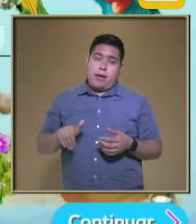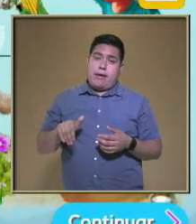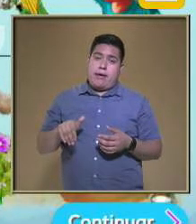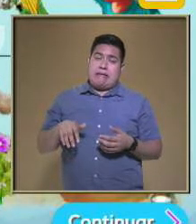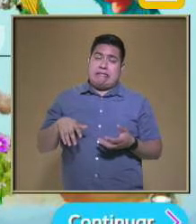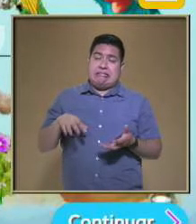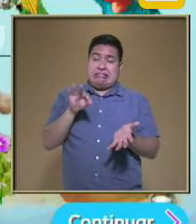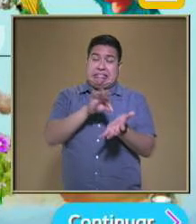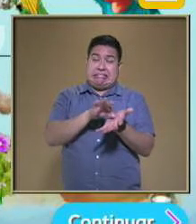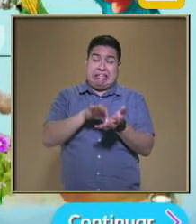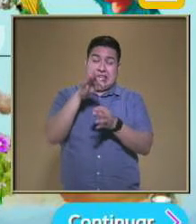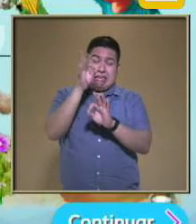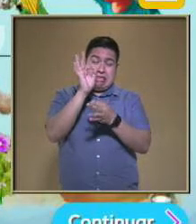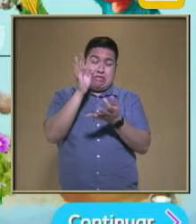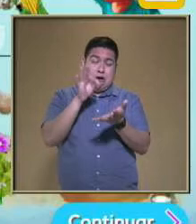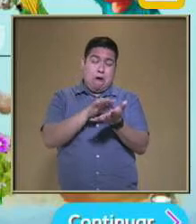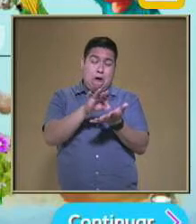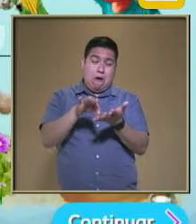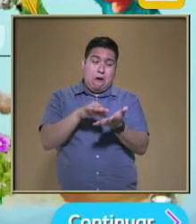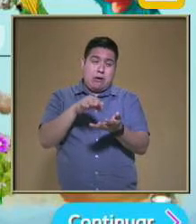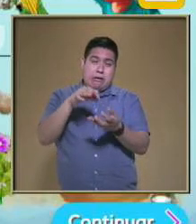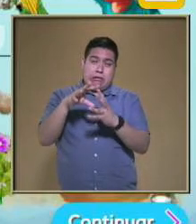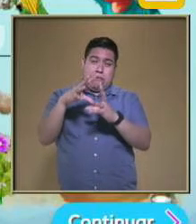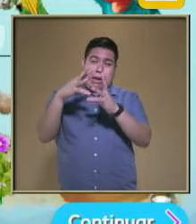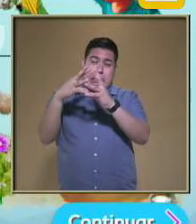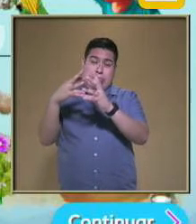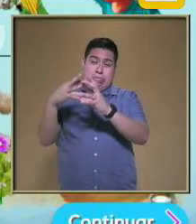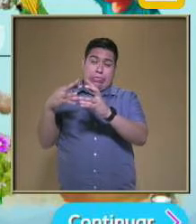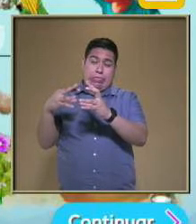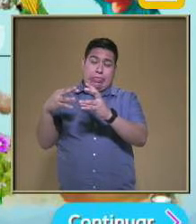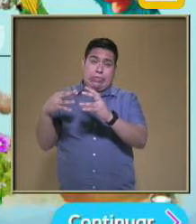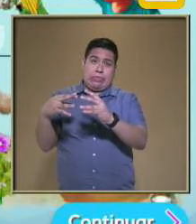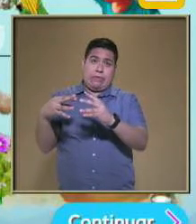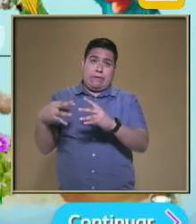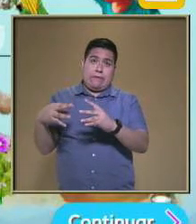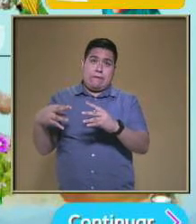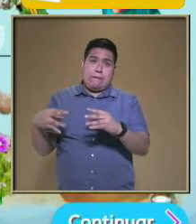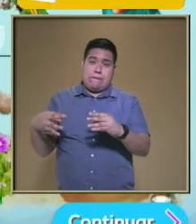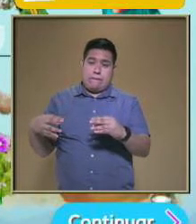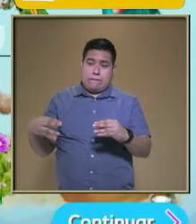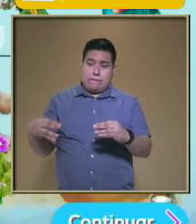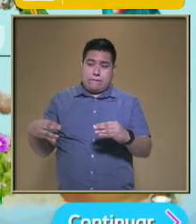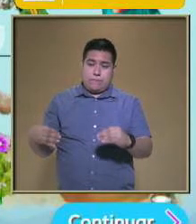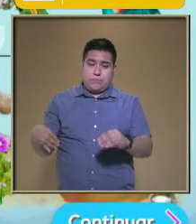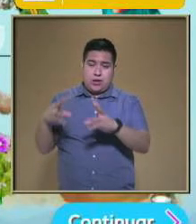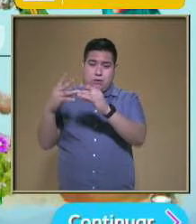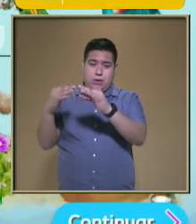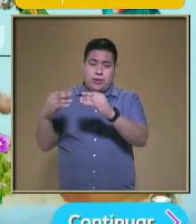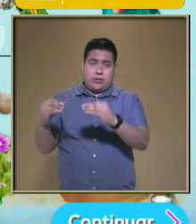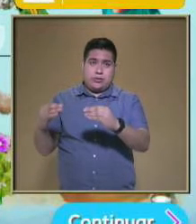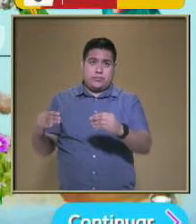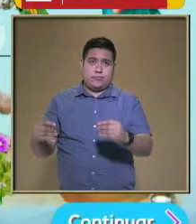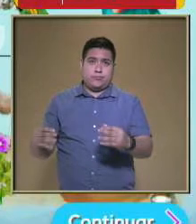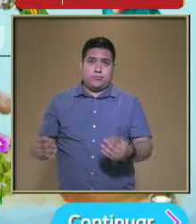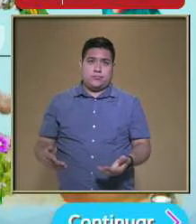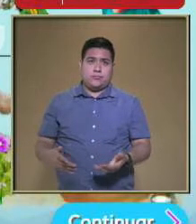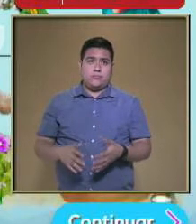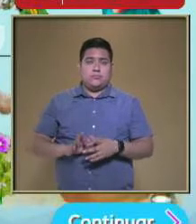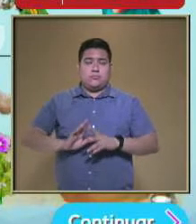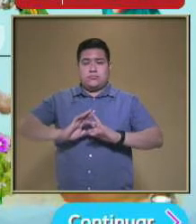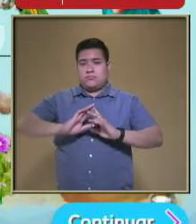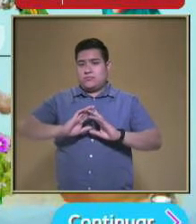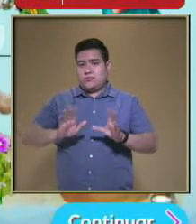vista Y lo van a descomponer Lo van a desbaratar Lo van a hacer Piezas muy pequeñas Hasta llegar Al